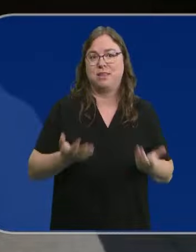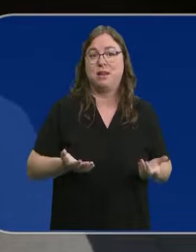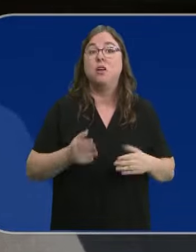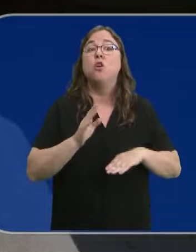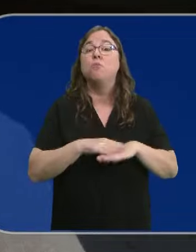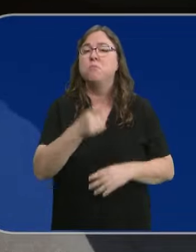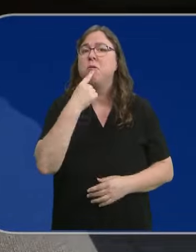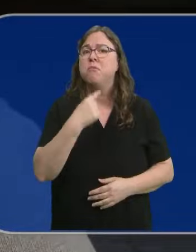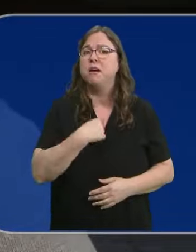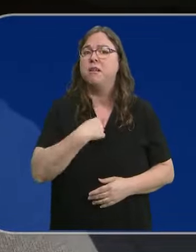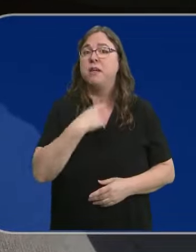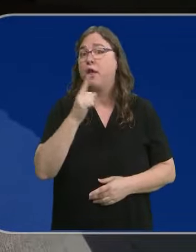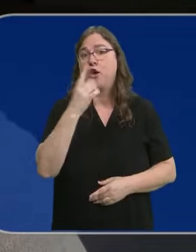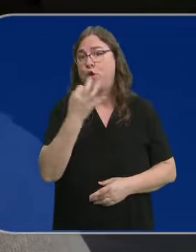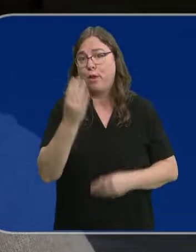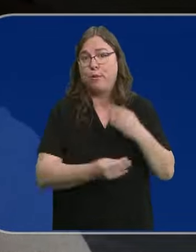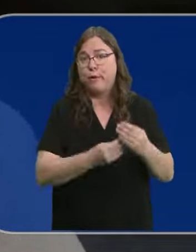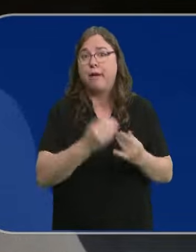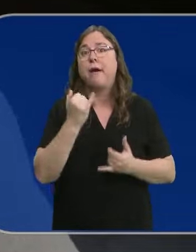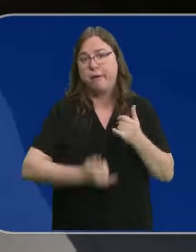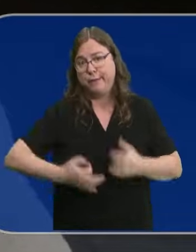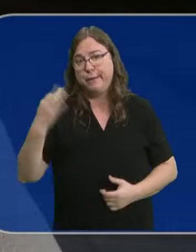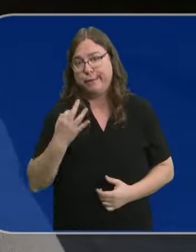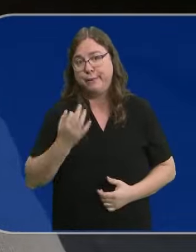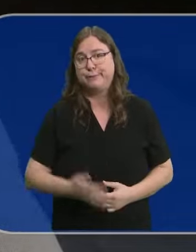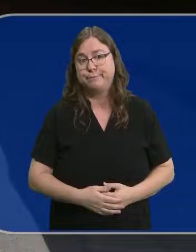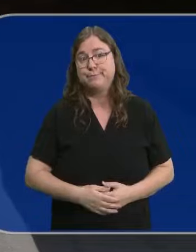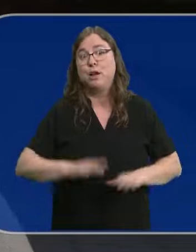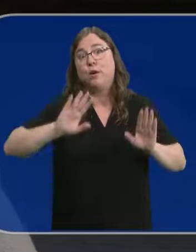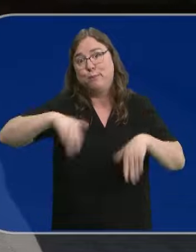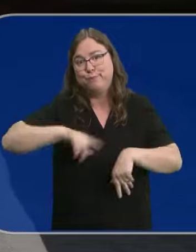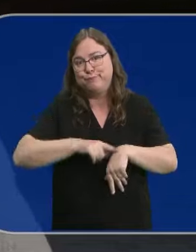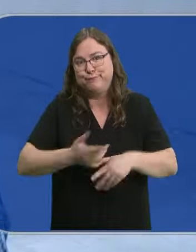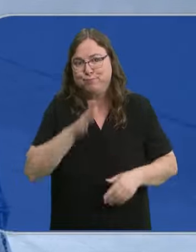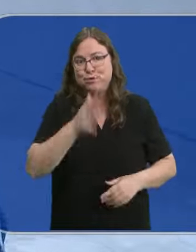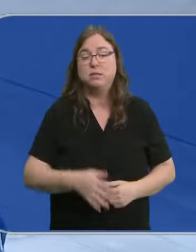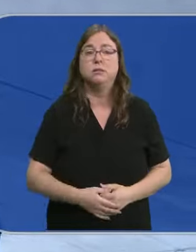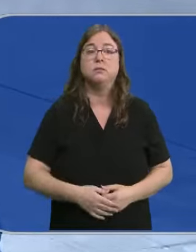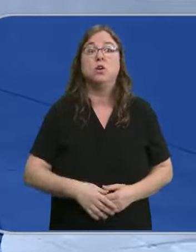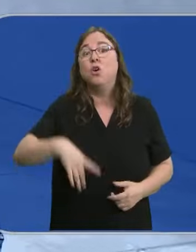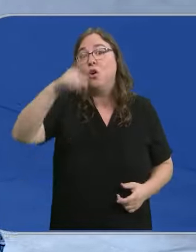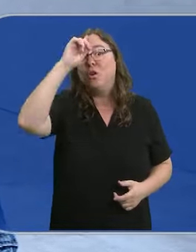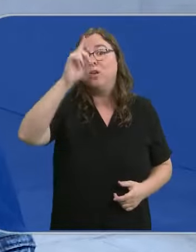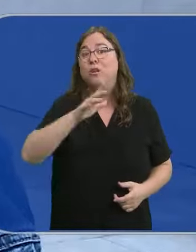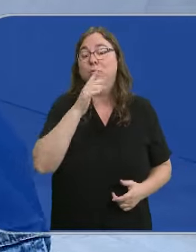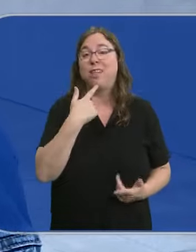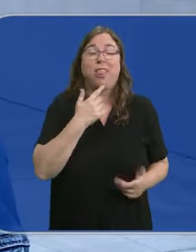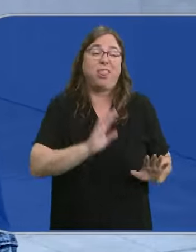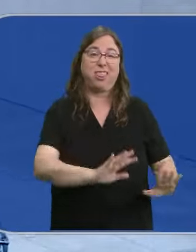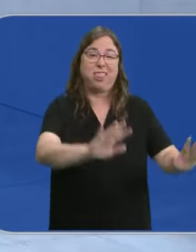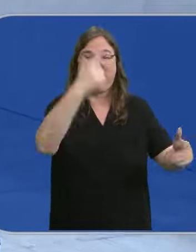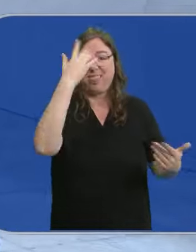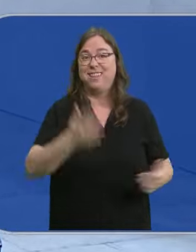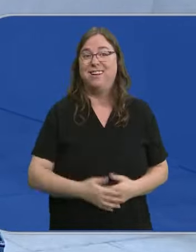Pues porque me habían dicho que no tenía que hacerla y al final sí que la he tenido que hacer. Entonces por eso he venido. Pues no sé, un poquito por dejadez,